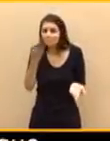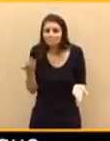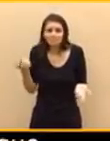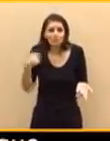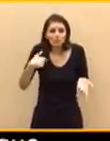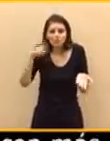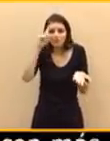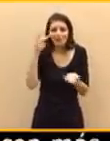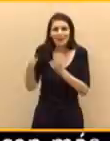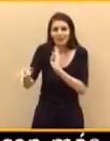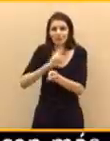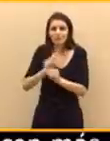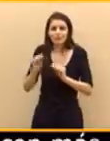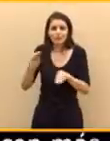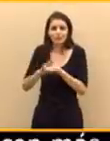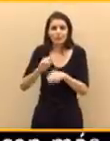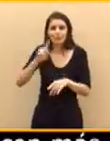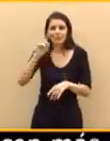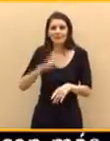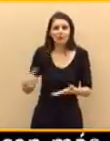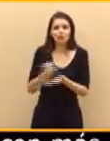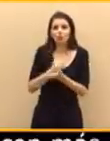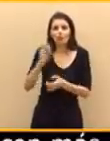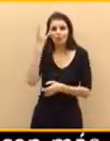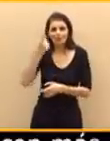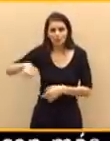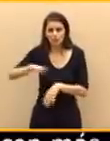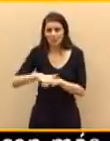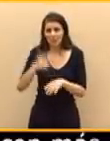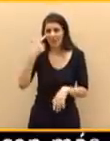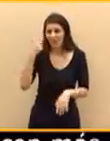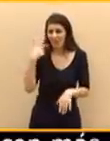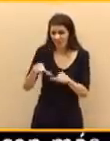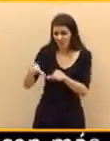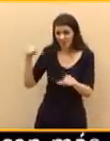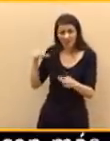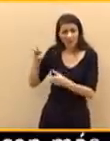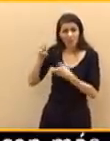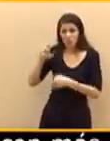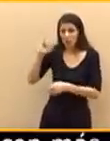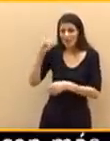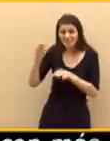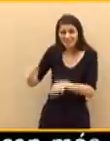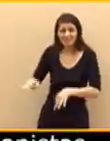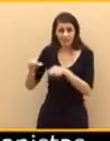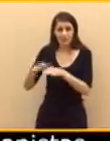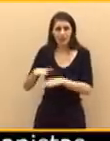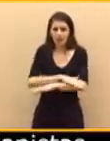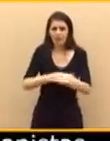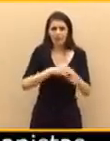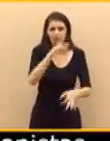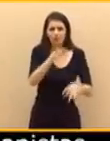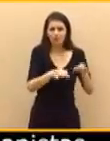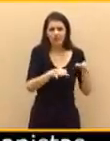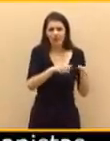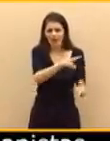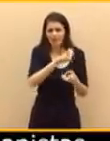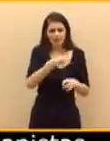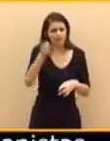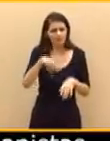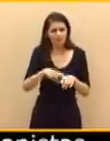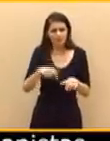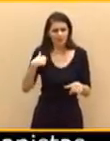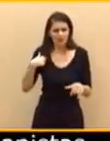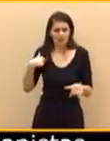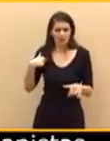Antes de ustedes ya existían los impuestos. Antes de ustedes ya existían los ministros de Hacienda. Mire, en España hay ministros de Hacienda desde el ministro de 105. Desde Felipe V ha habido ministros.